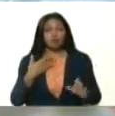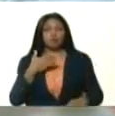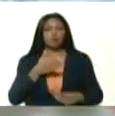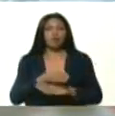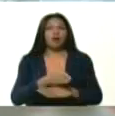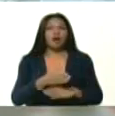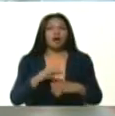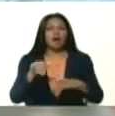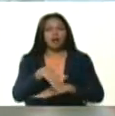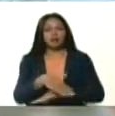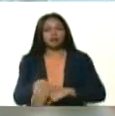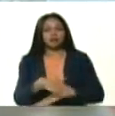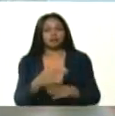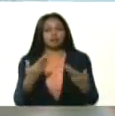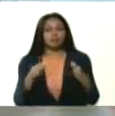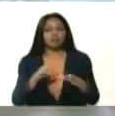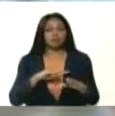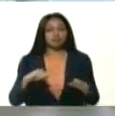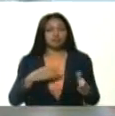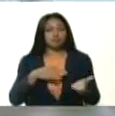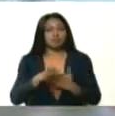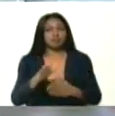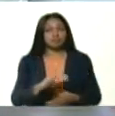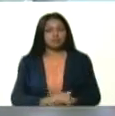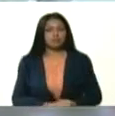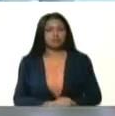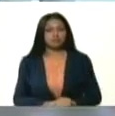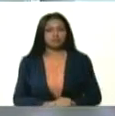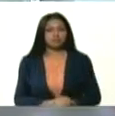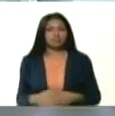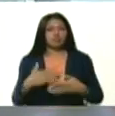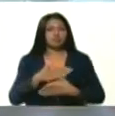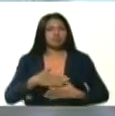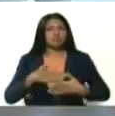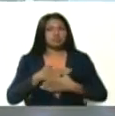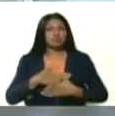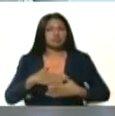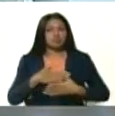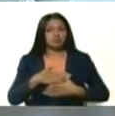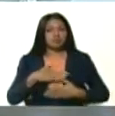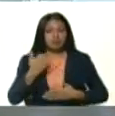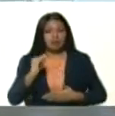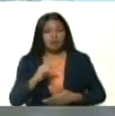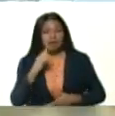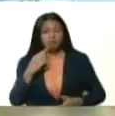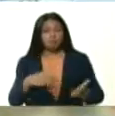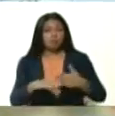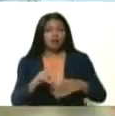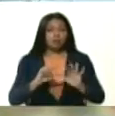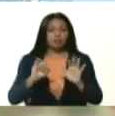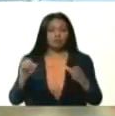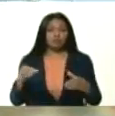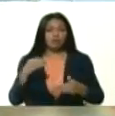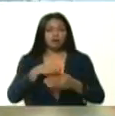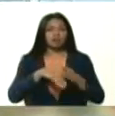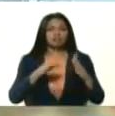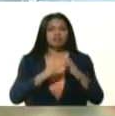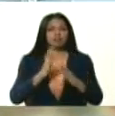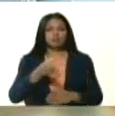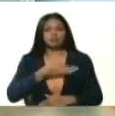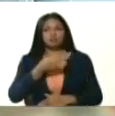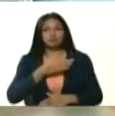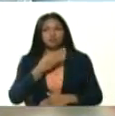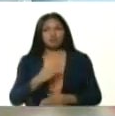las calles y esto nos permite garantizar las condiciones adecuadas para seguir llevando a cabo la cuarentena social con la